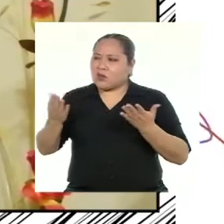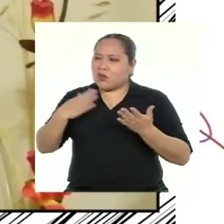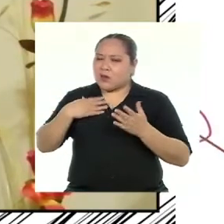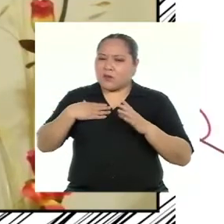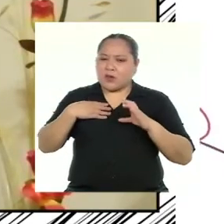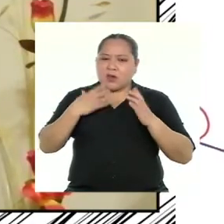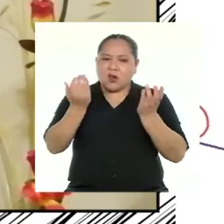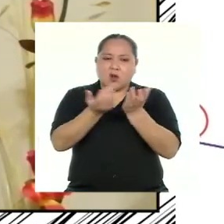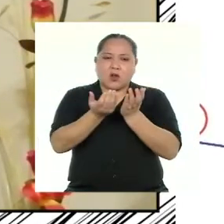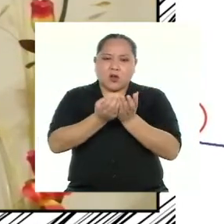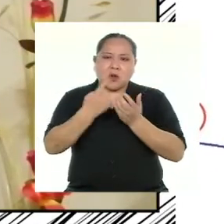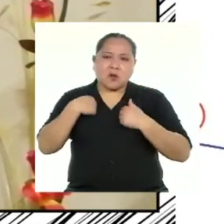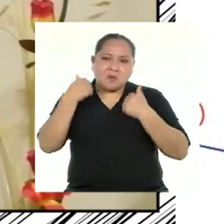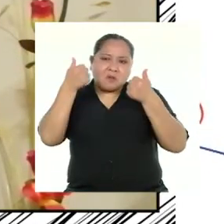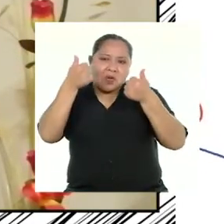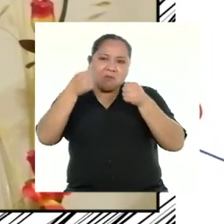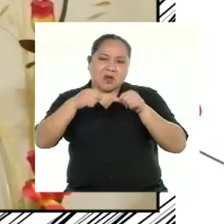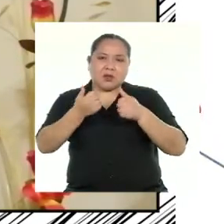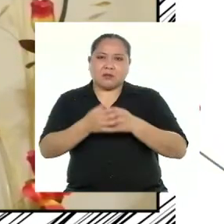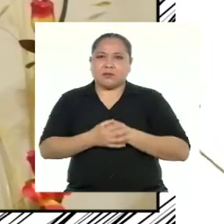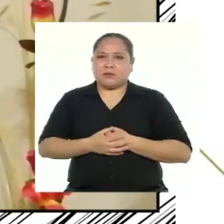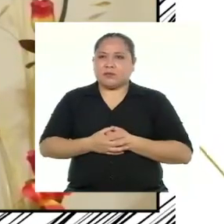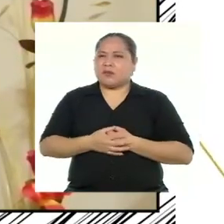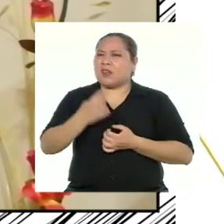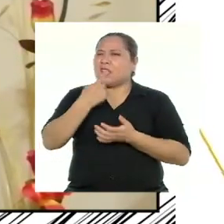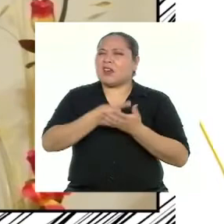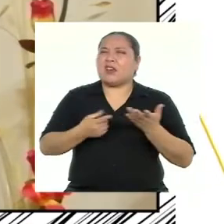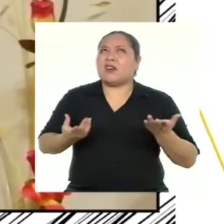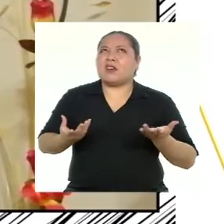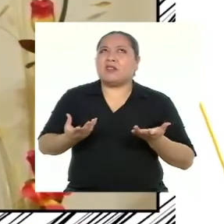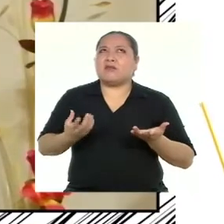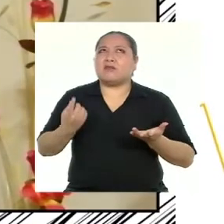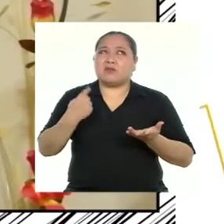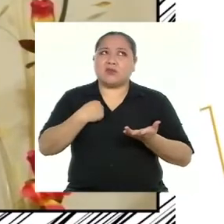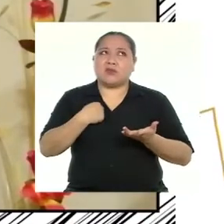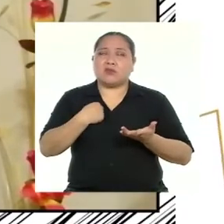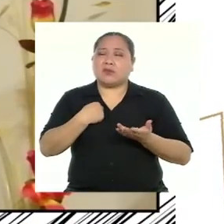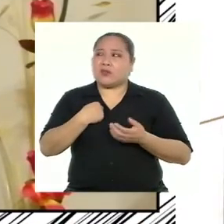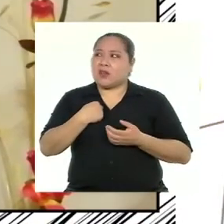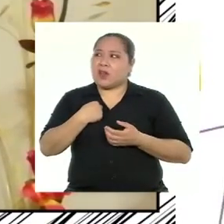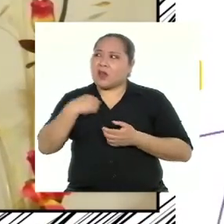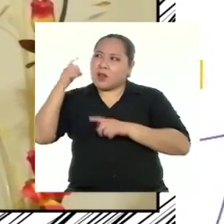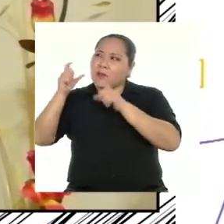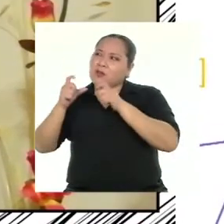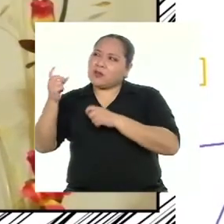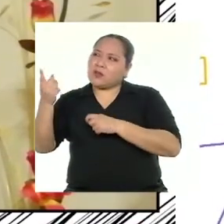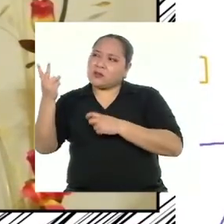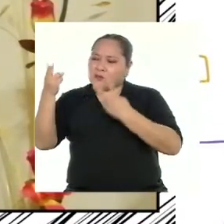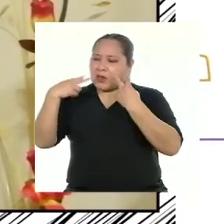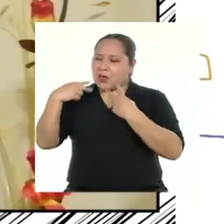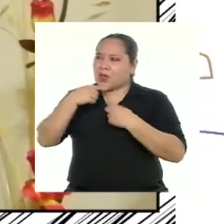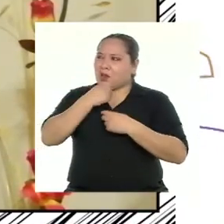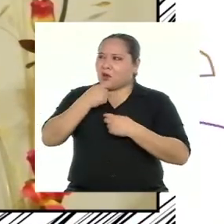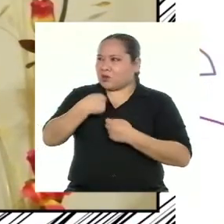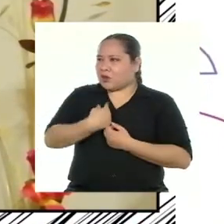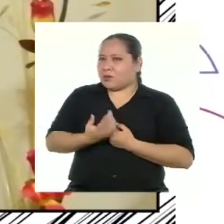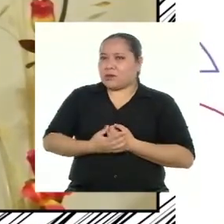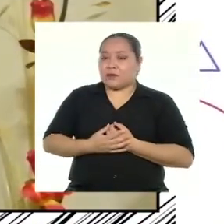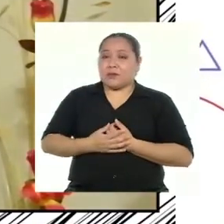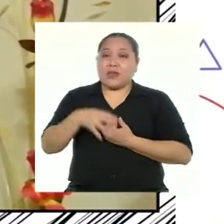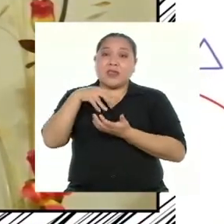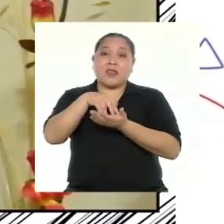colegio destaco? ¿Qué cosa es lo que a la gente le agrada de mí? Y en el caso de